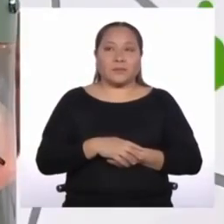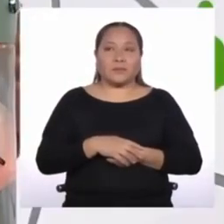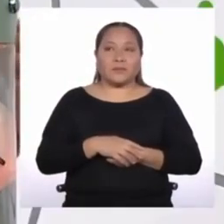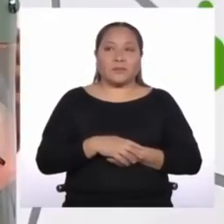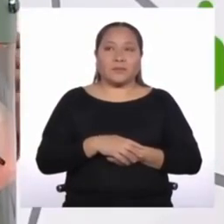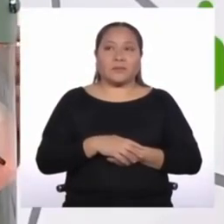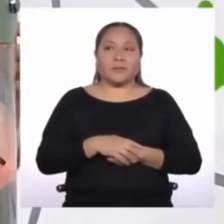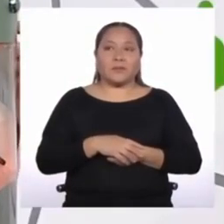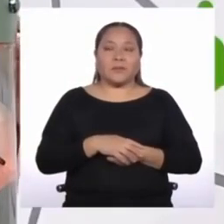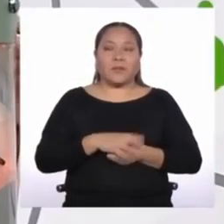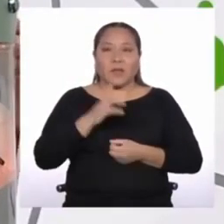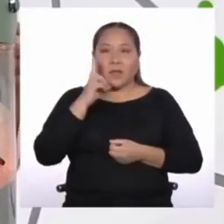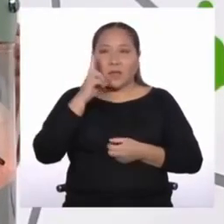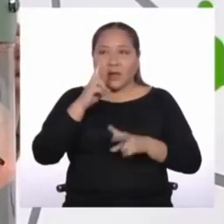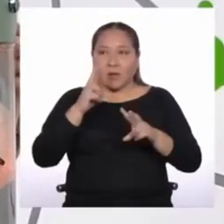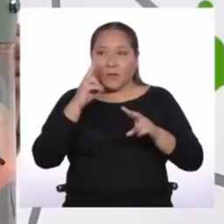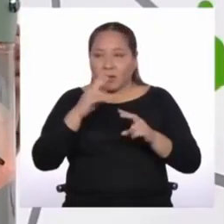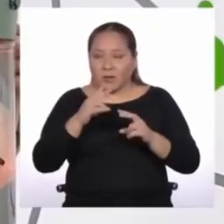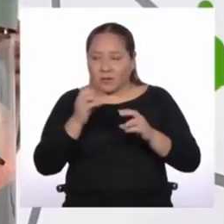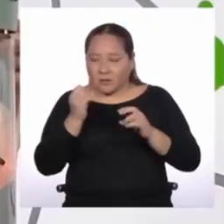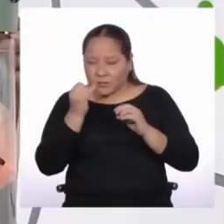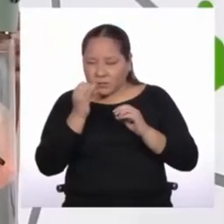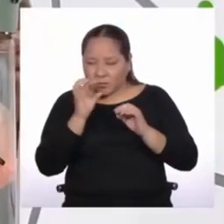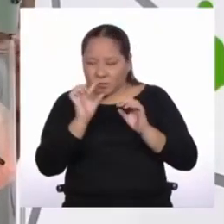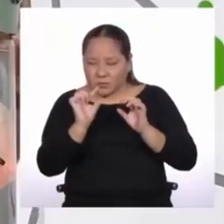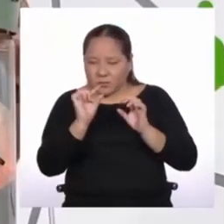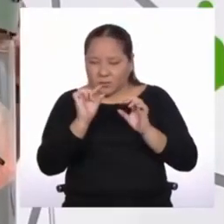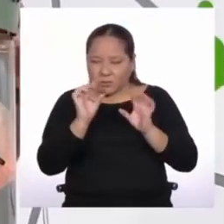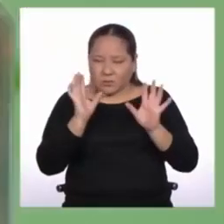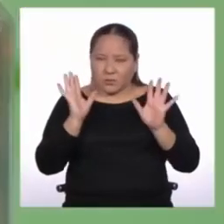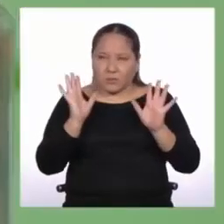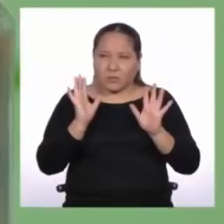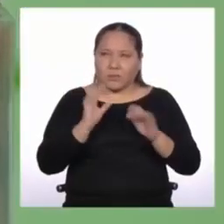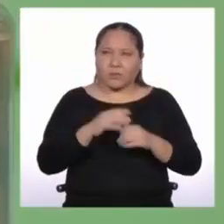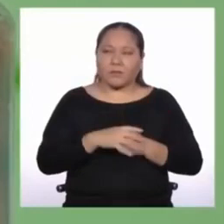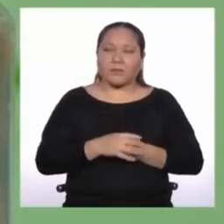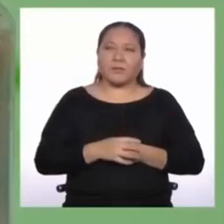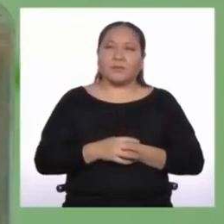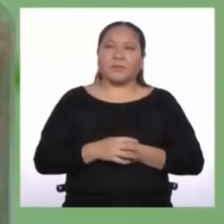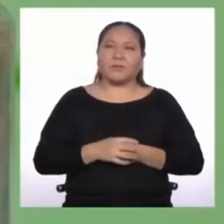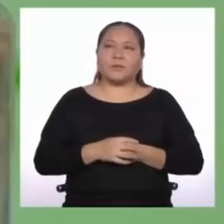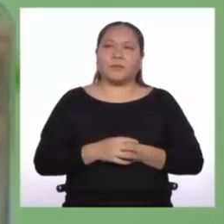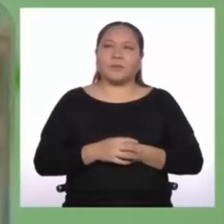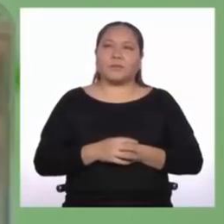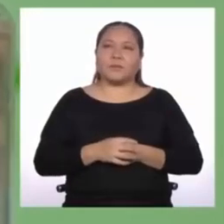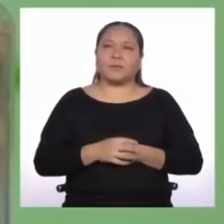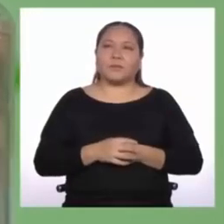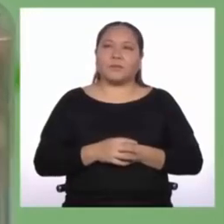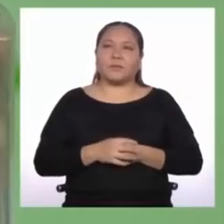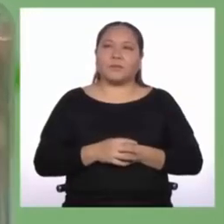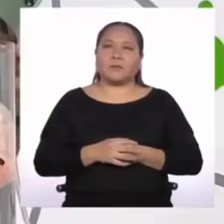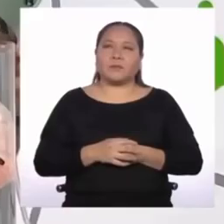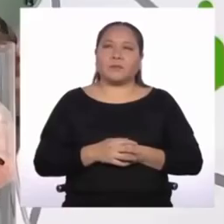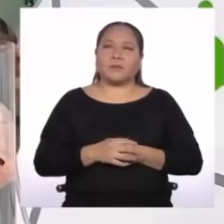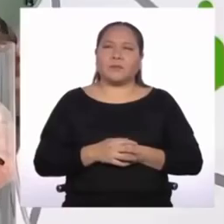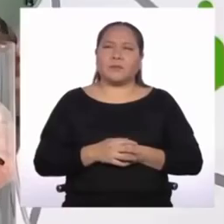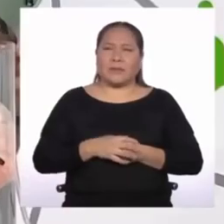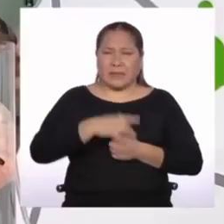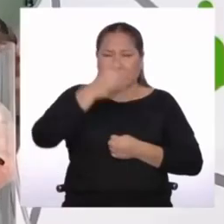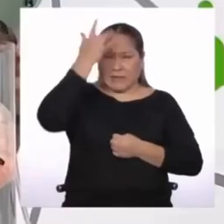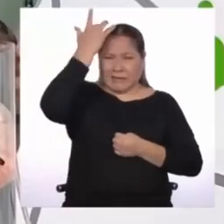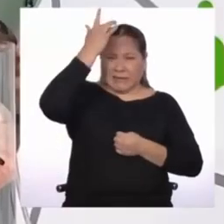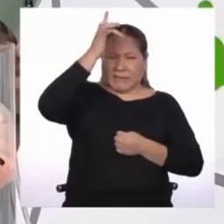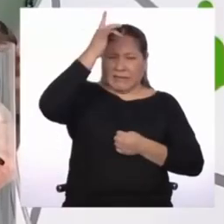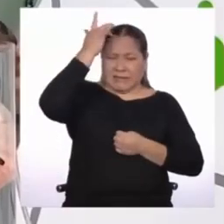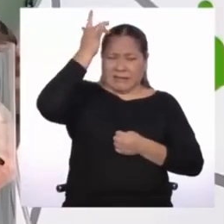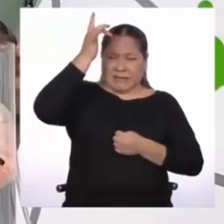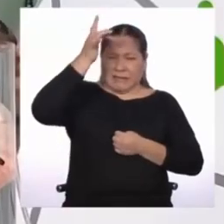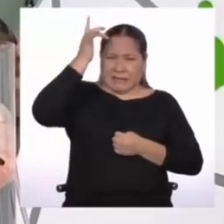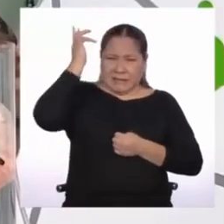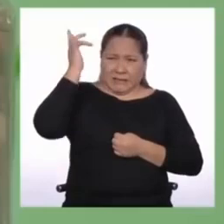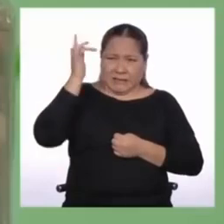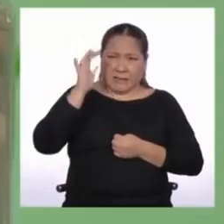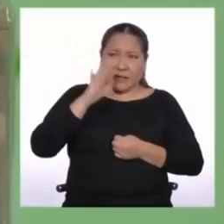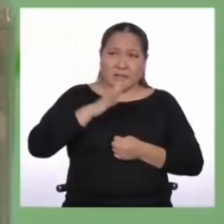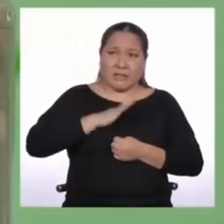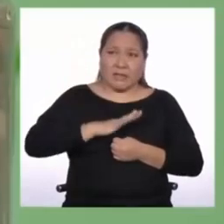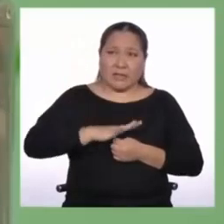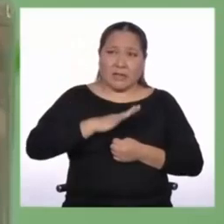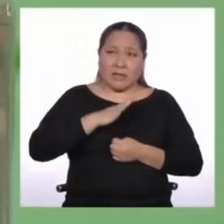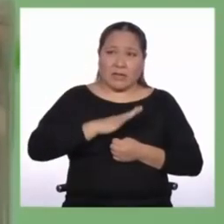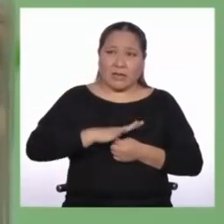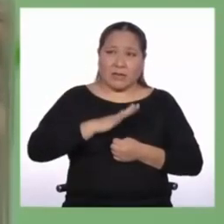A ver, cerebro, dame unos segunditos, nada más. ¡Ah! ¡Ah! ¡Me siento desnudo! No, tranquilo, no pasa nada.